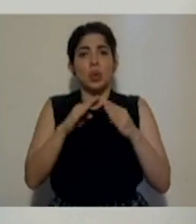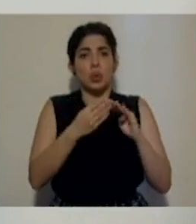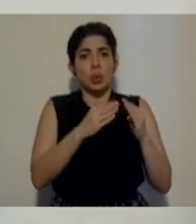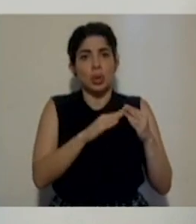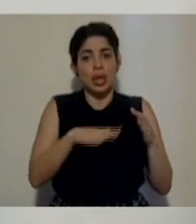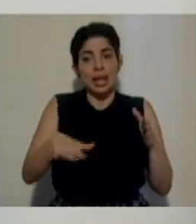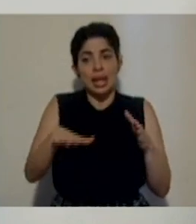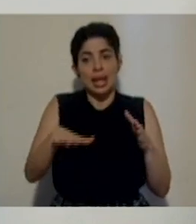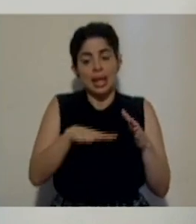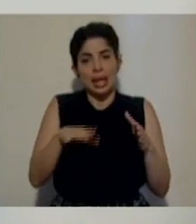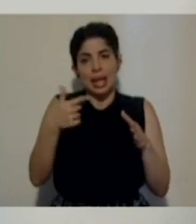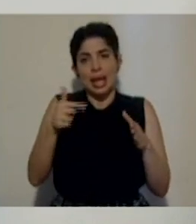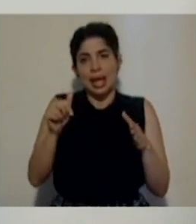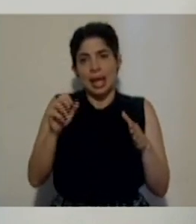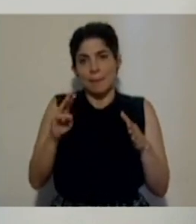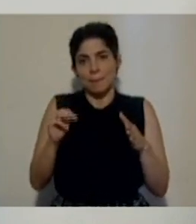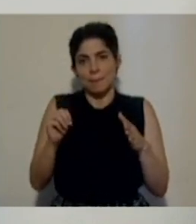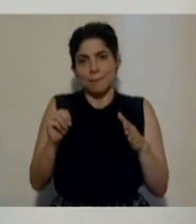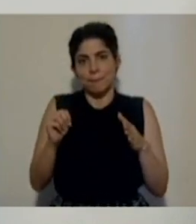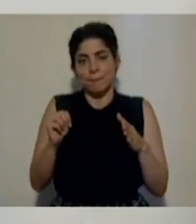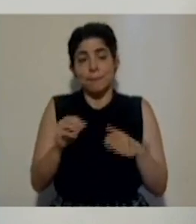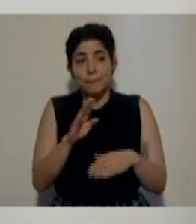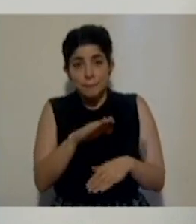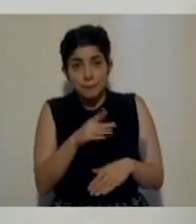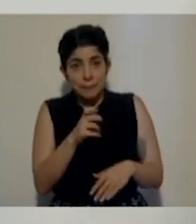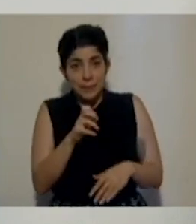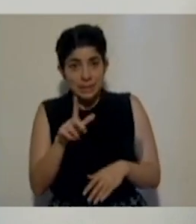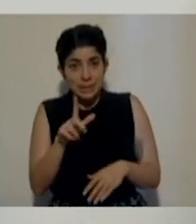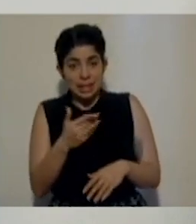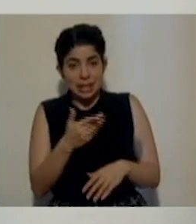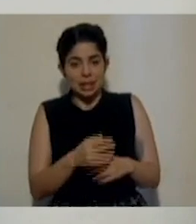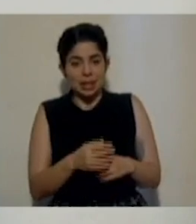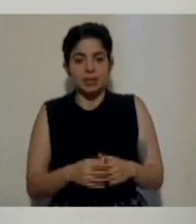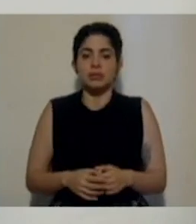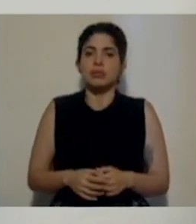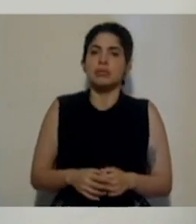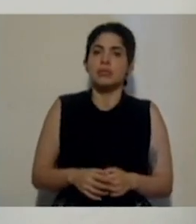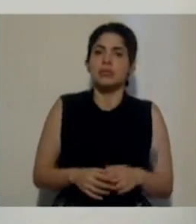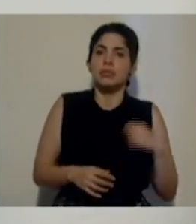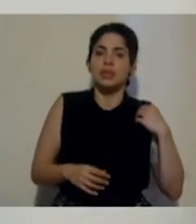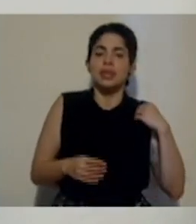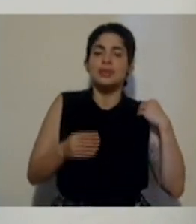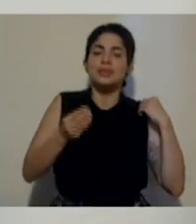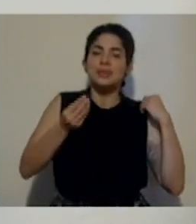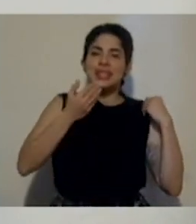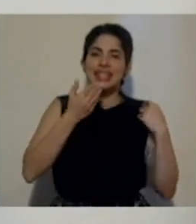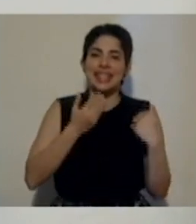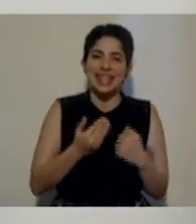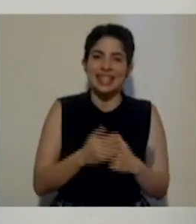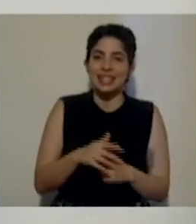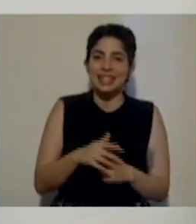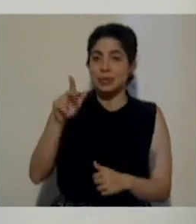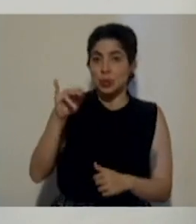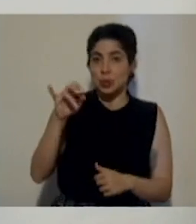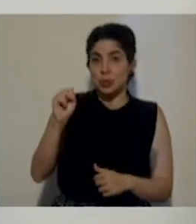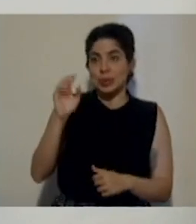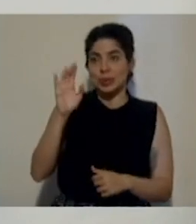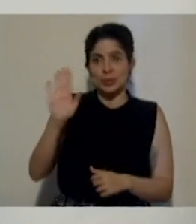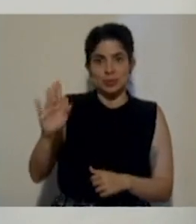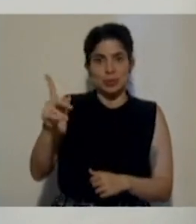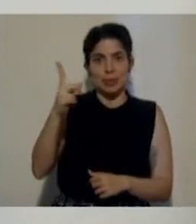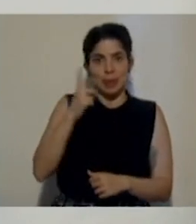el gran área metropolitana? Doña Priscila. Sí, muchas gracias a don Luis por su